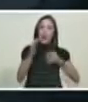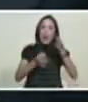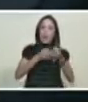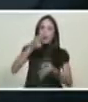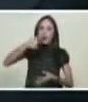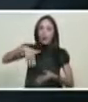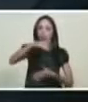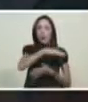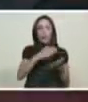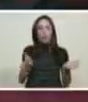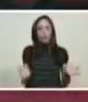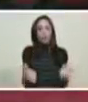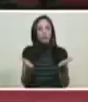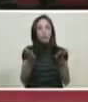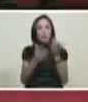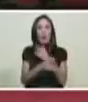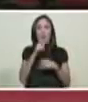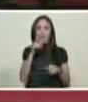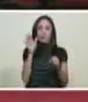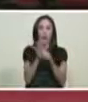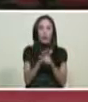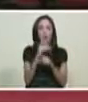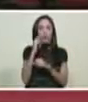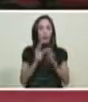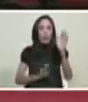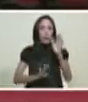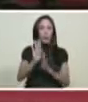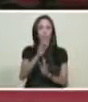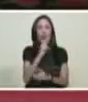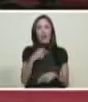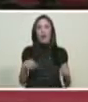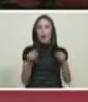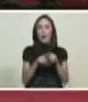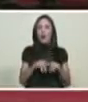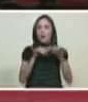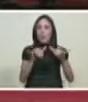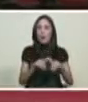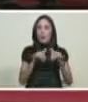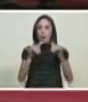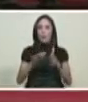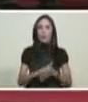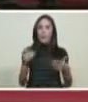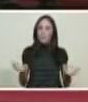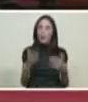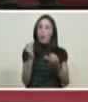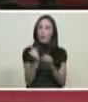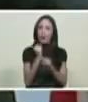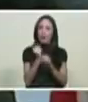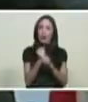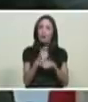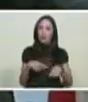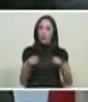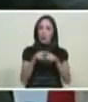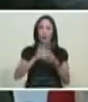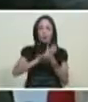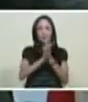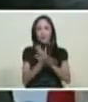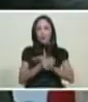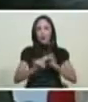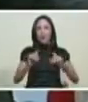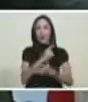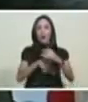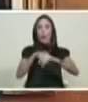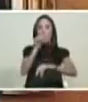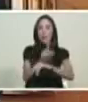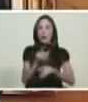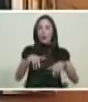es promoverla y callar en la crisis es saltar el conformismo en vez de esto trabajemos duro acabemos de una vez con la única